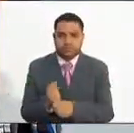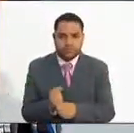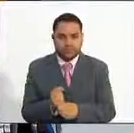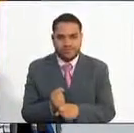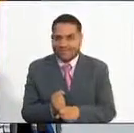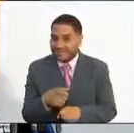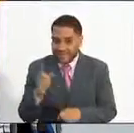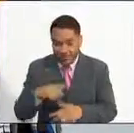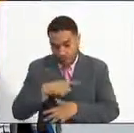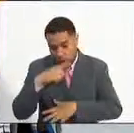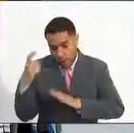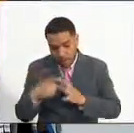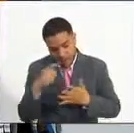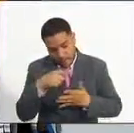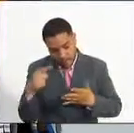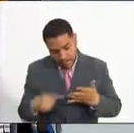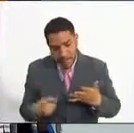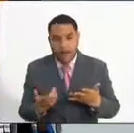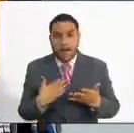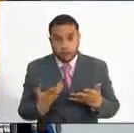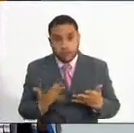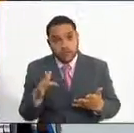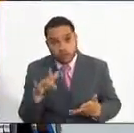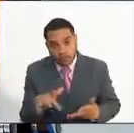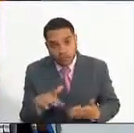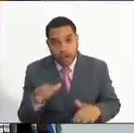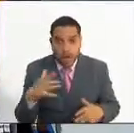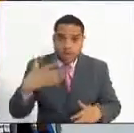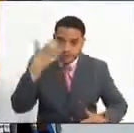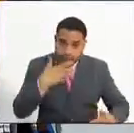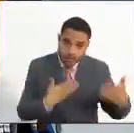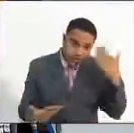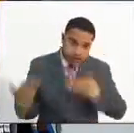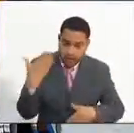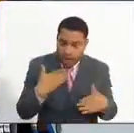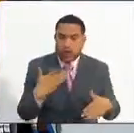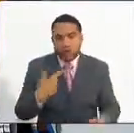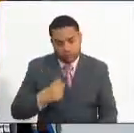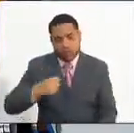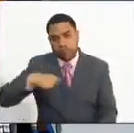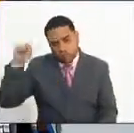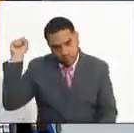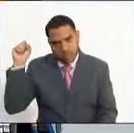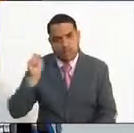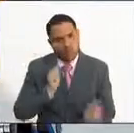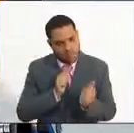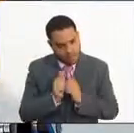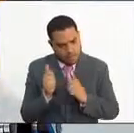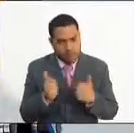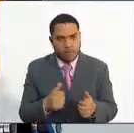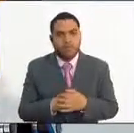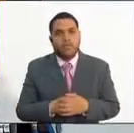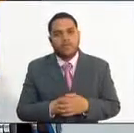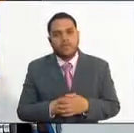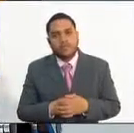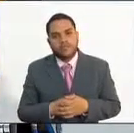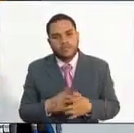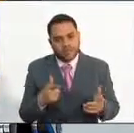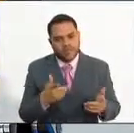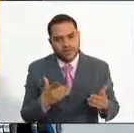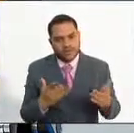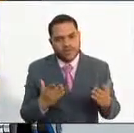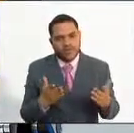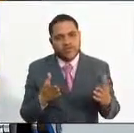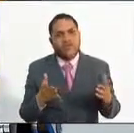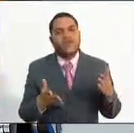etapas del concurso, presentar las pruebas, superar las pruebas que se adelantan en el concurso y